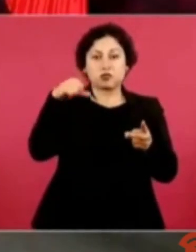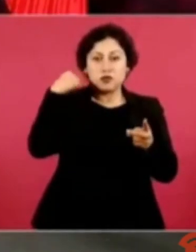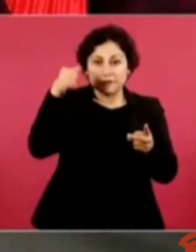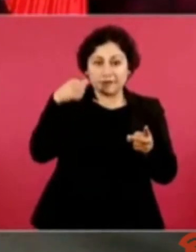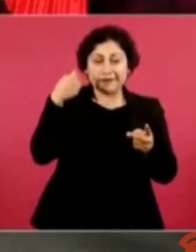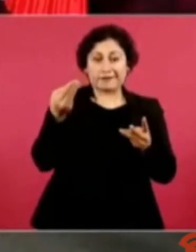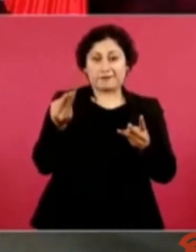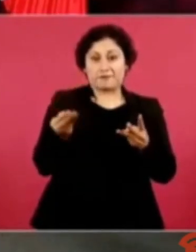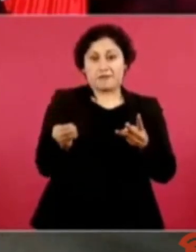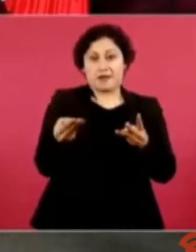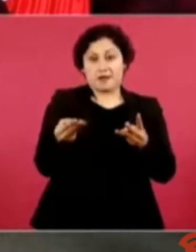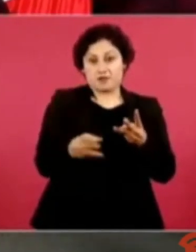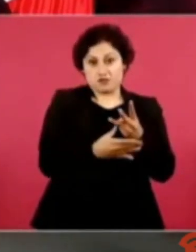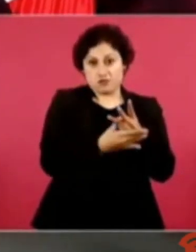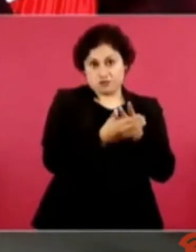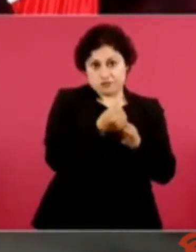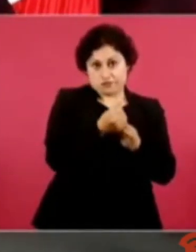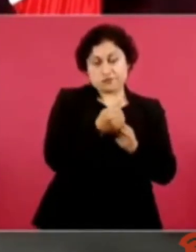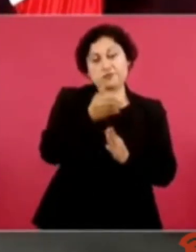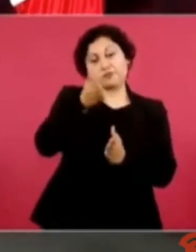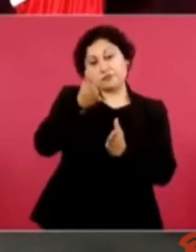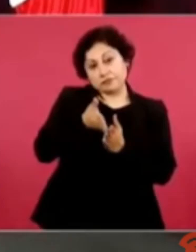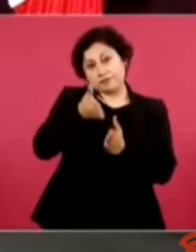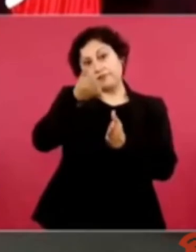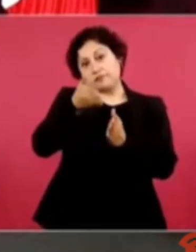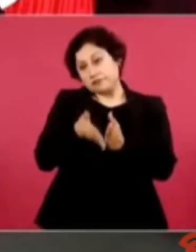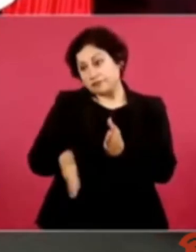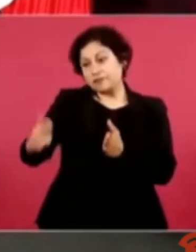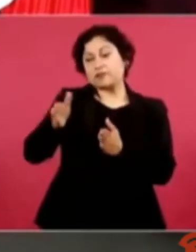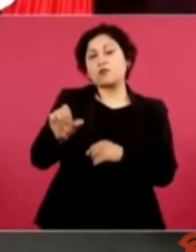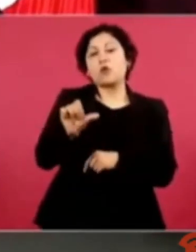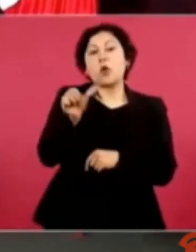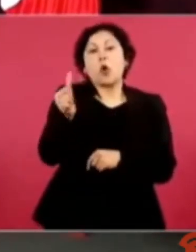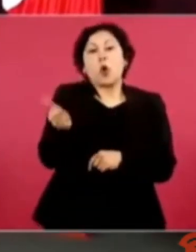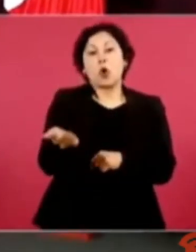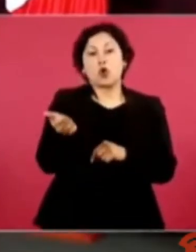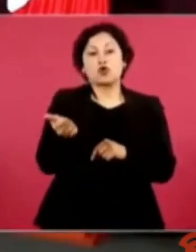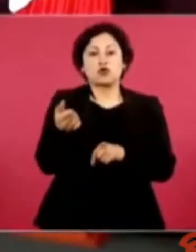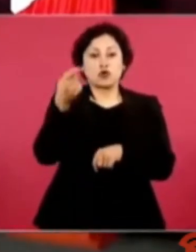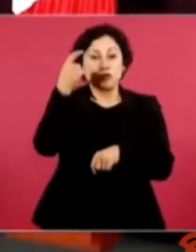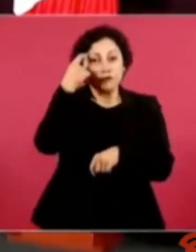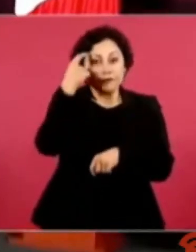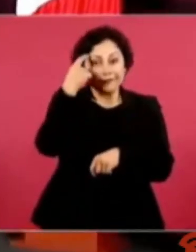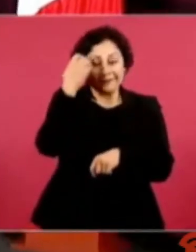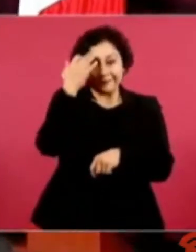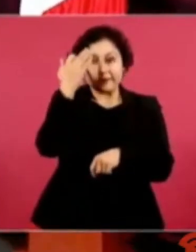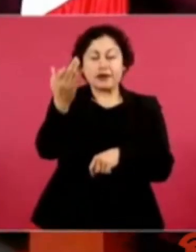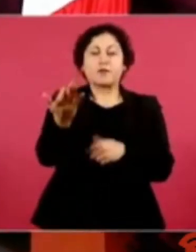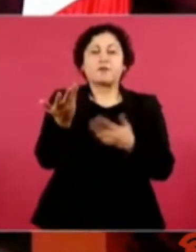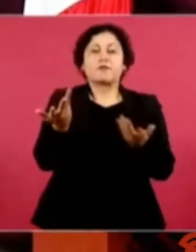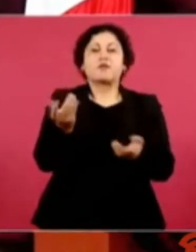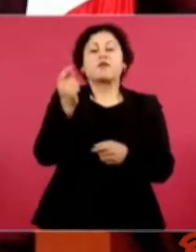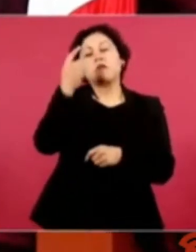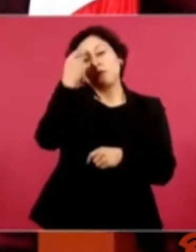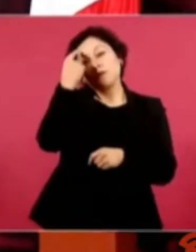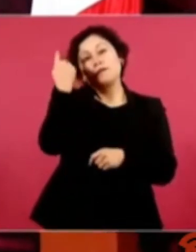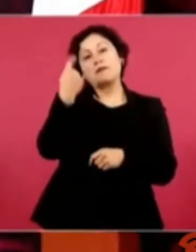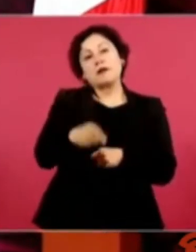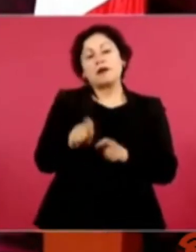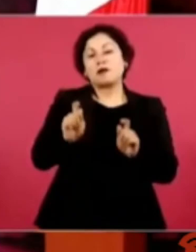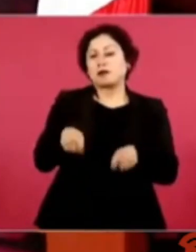y luego la otra etapa ya para la entrega a recepción,